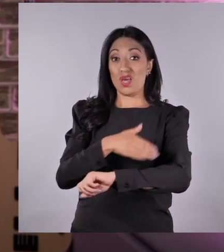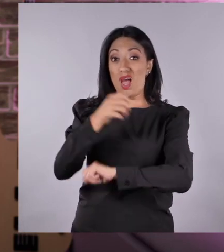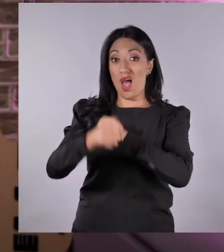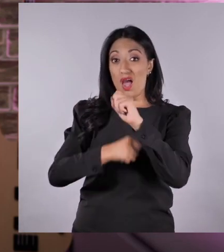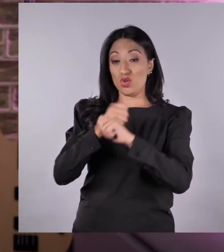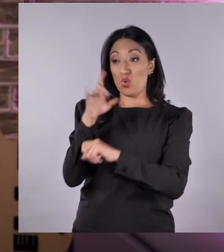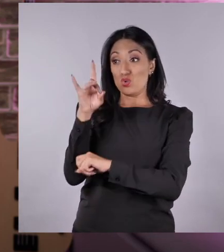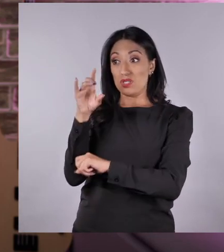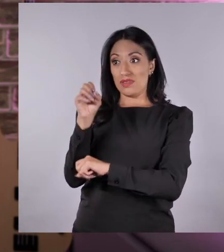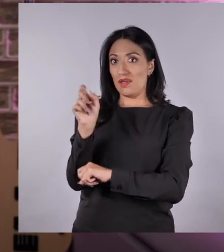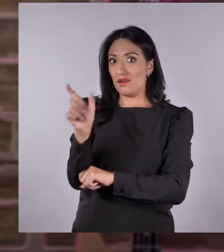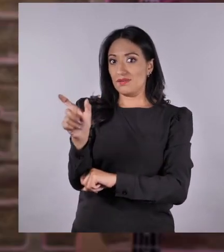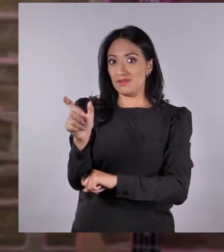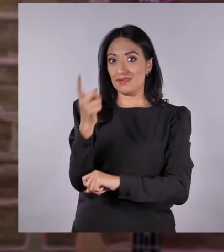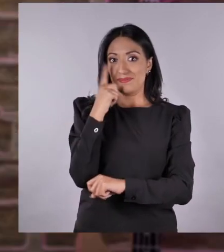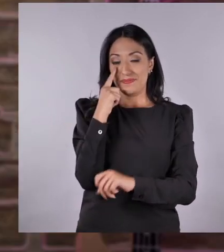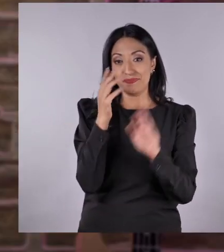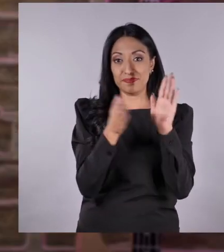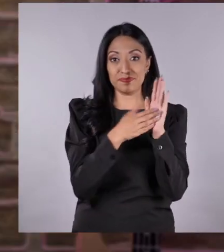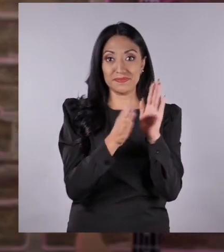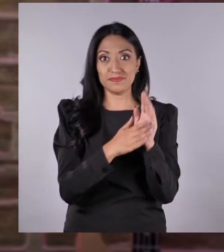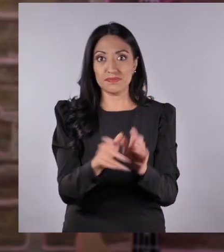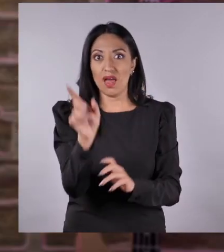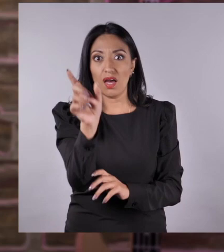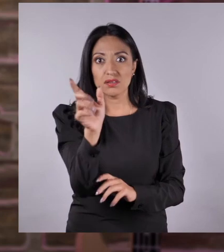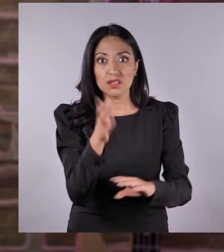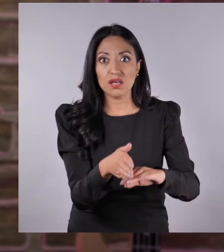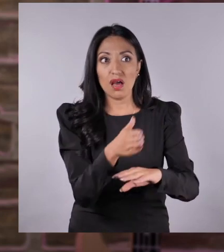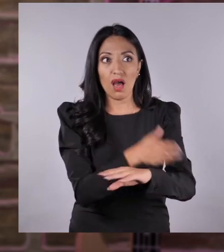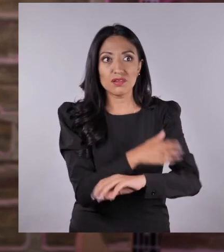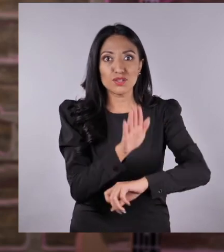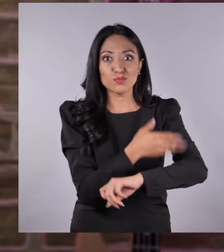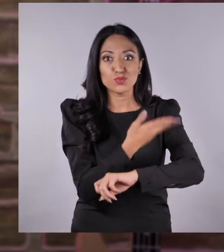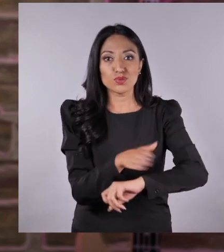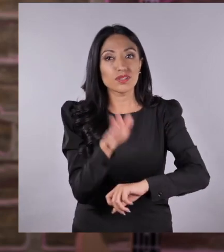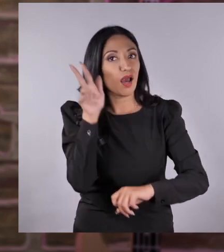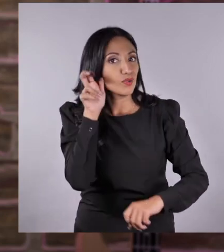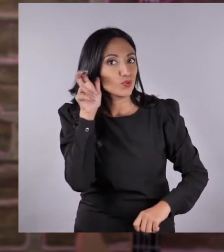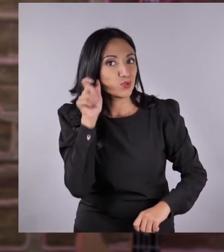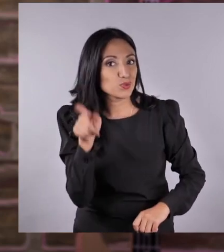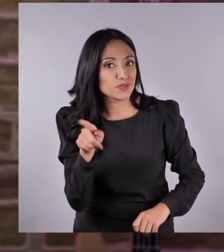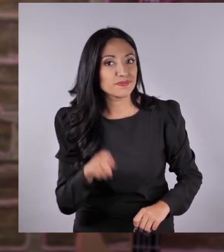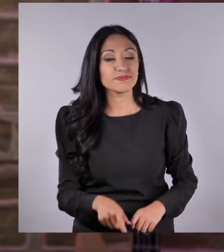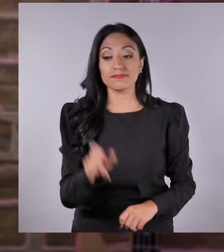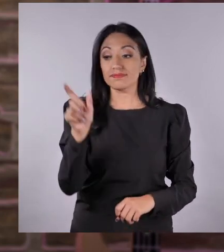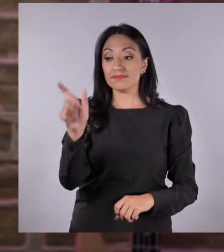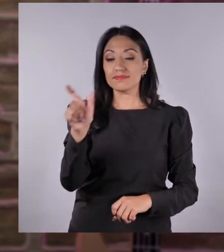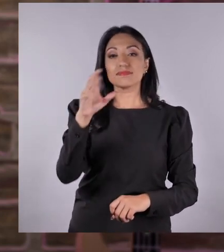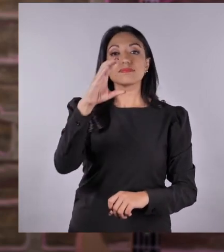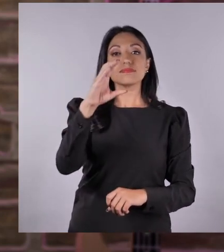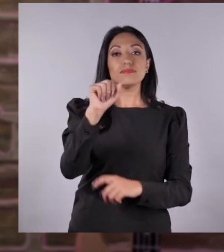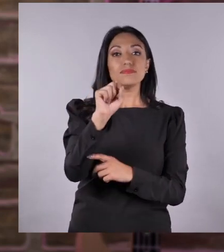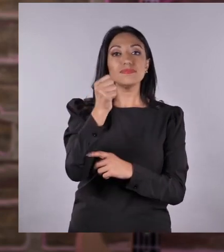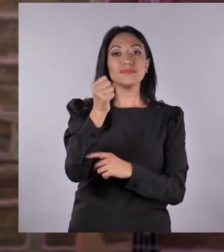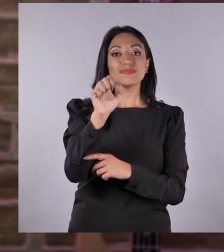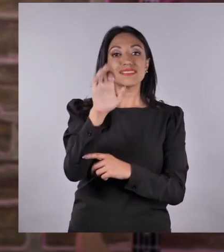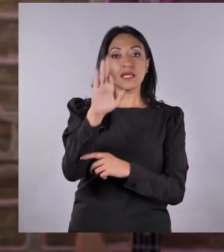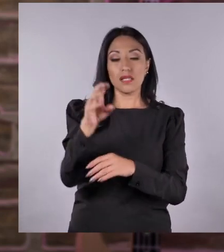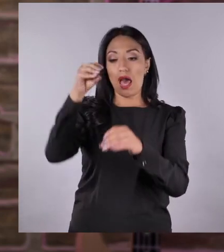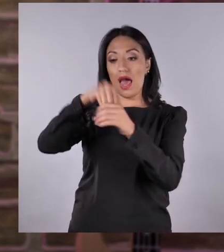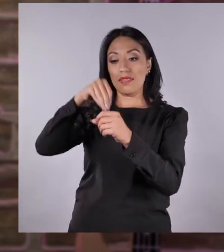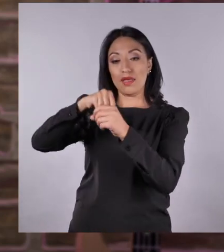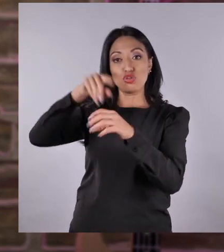80. ¡Miren! Así se escuchaba la música antes. Esto es un cassette